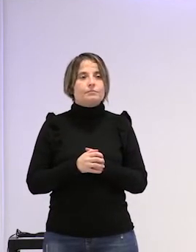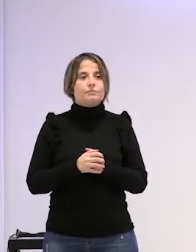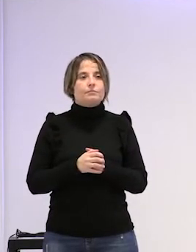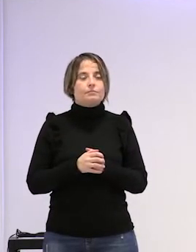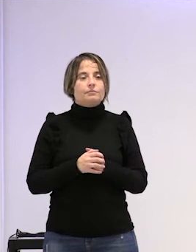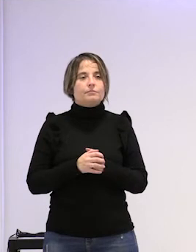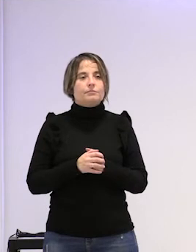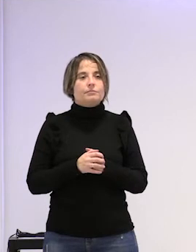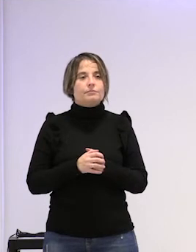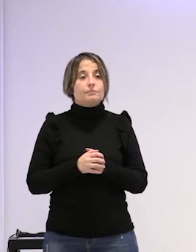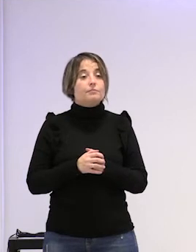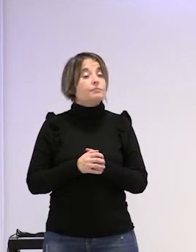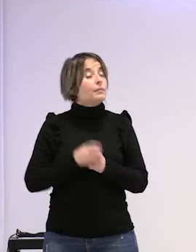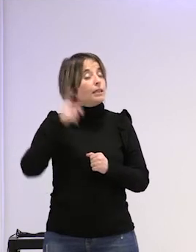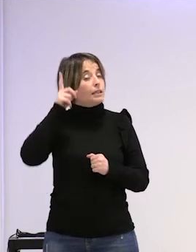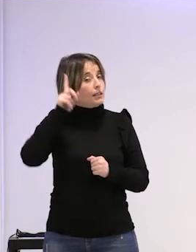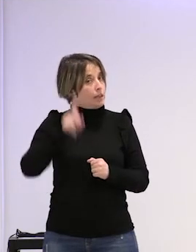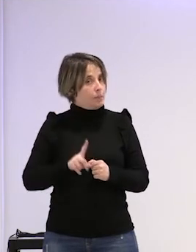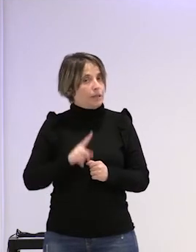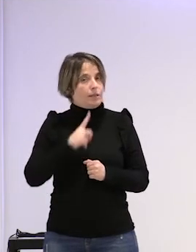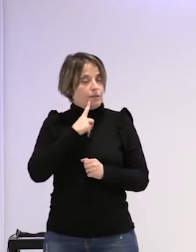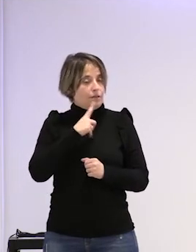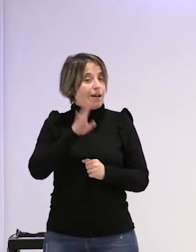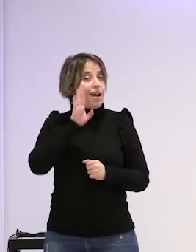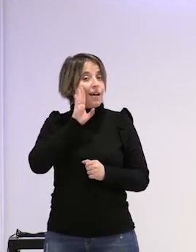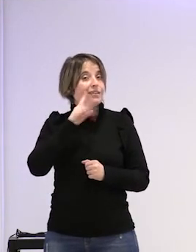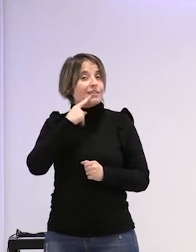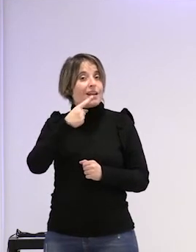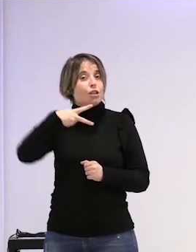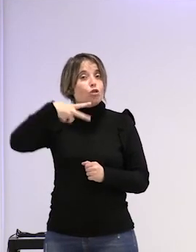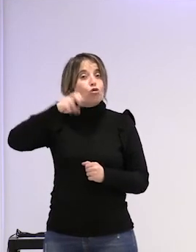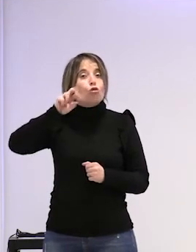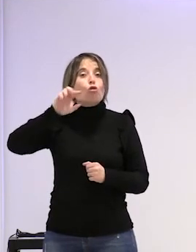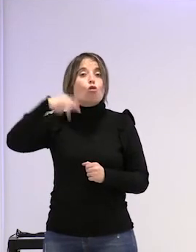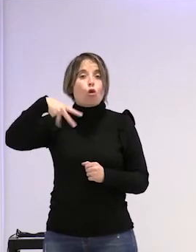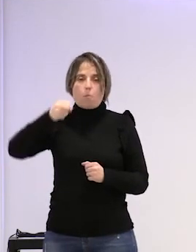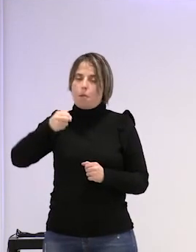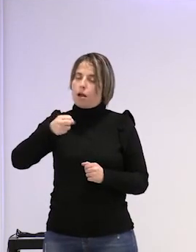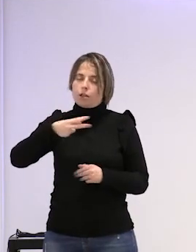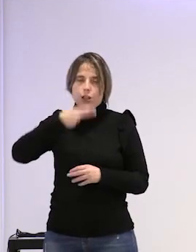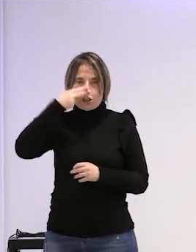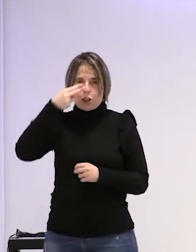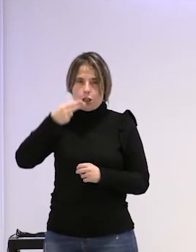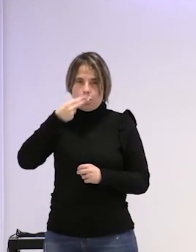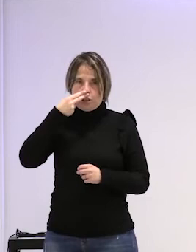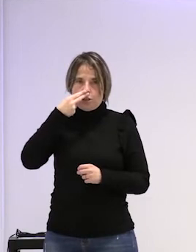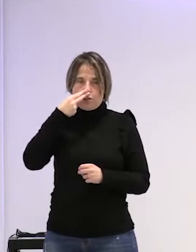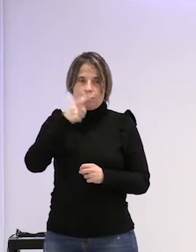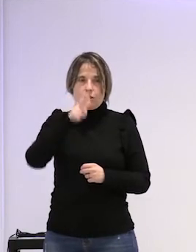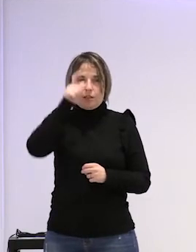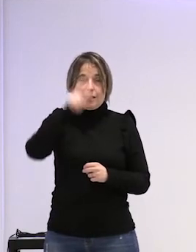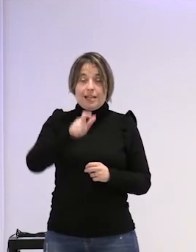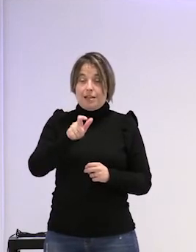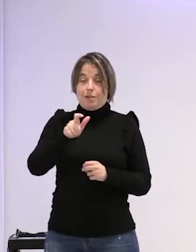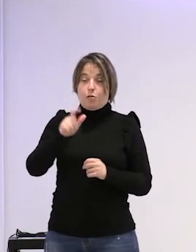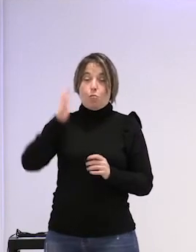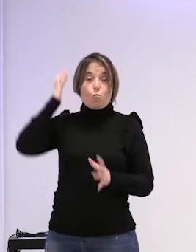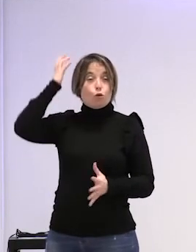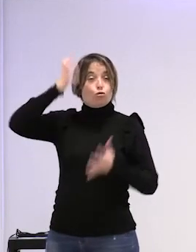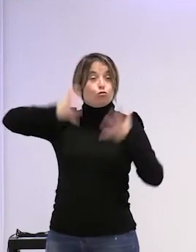también quiero remarcar lo que ha dicho Norma que me parece súper interesante la figura de la monstruosidad